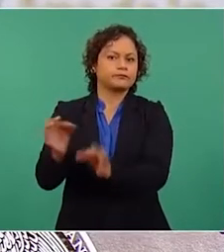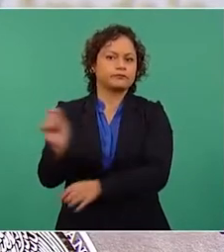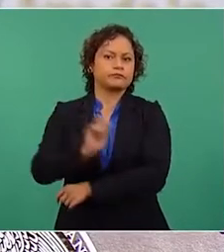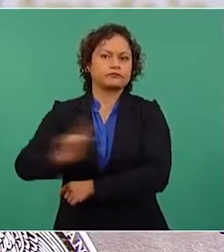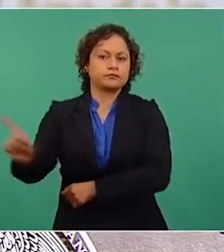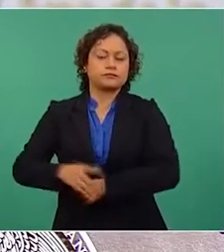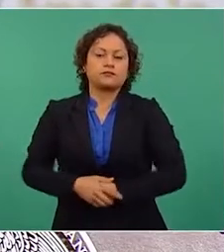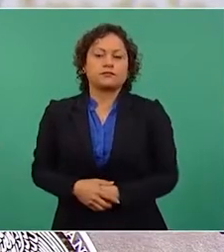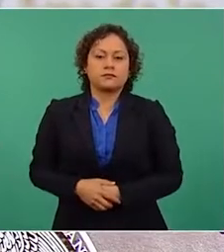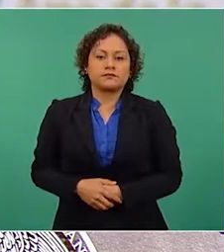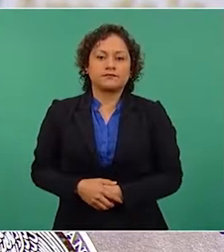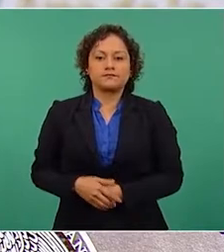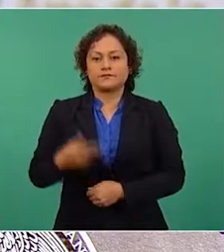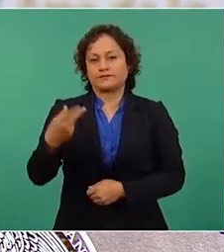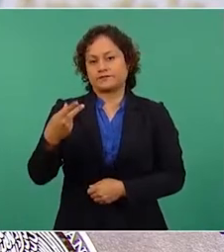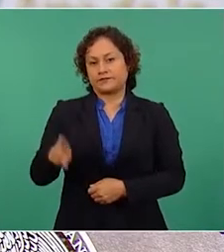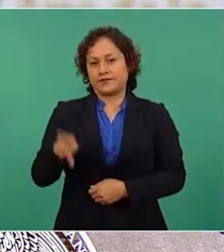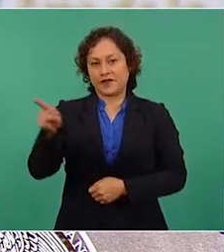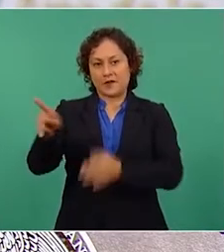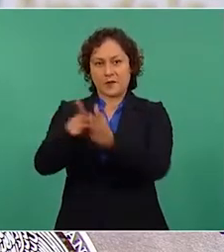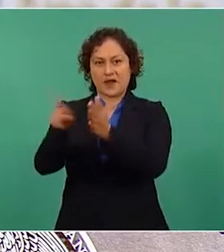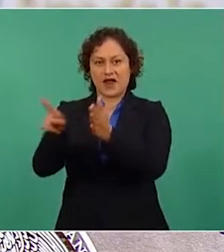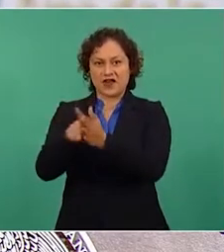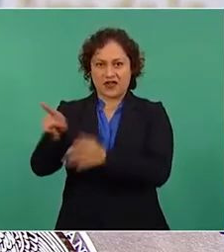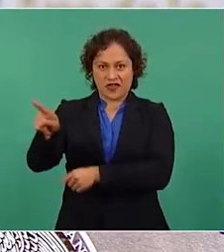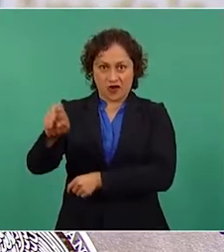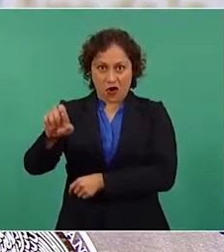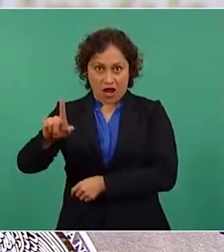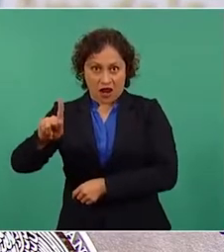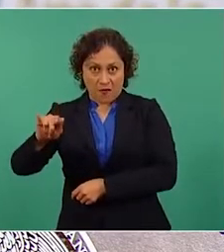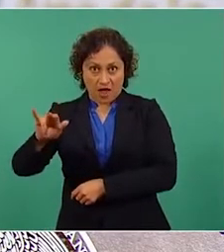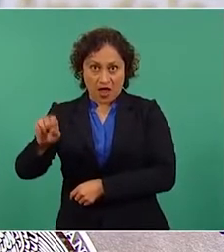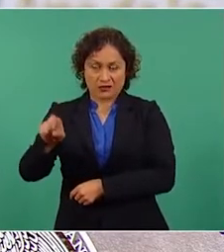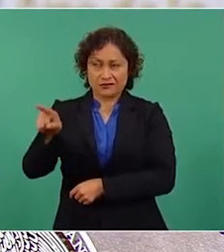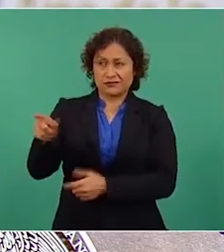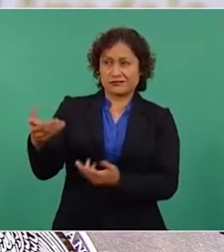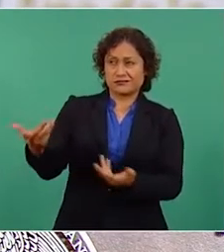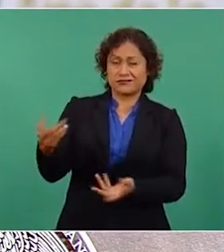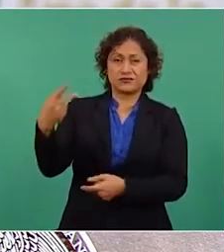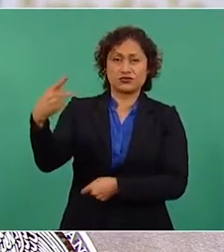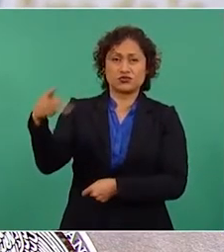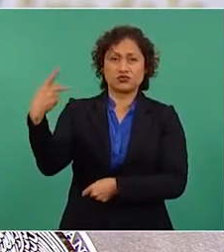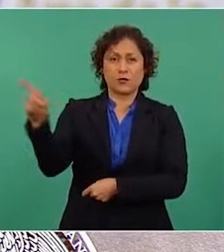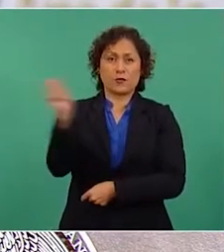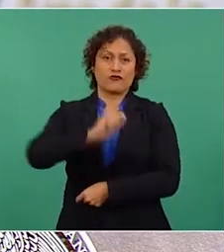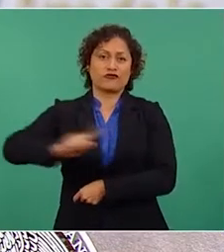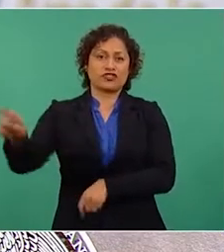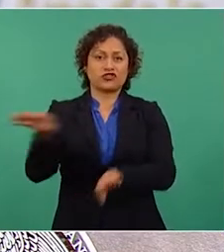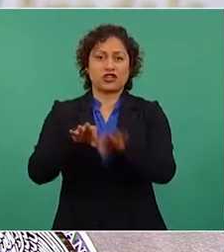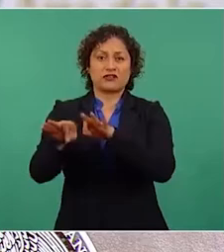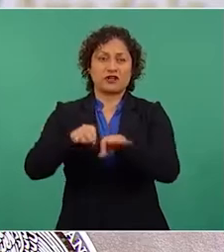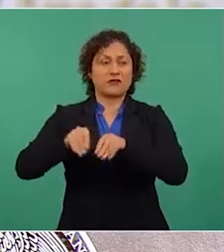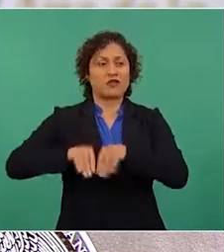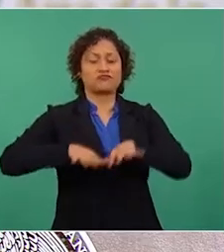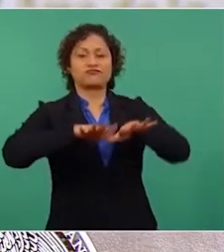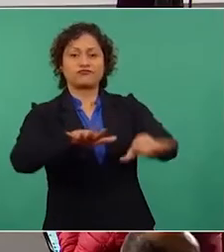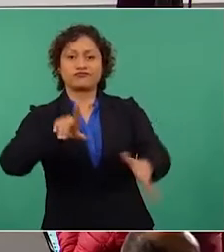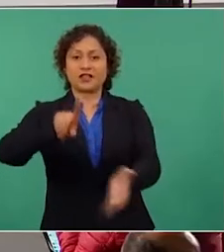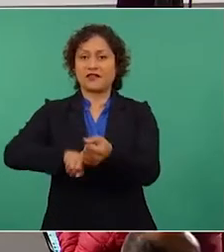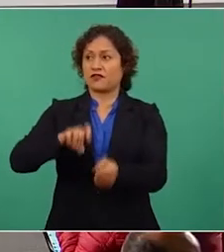siquiera su propio libro de estilo, que marca las pautas periodísticas del diario, incluida la ética.